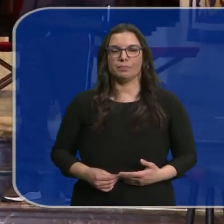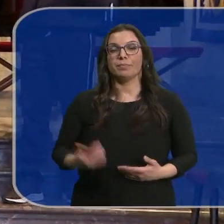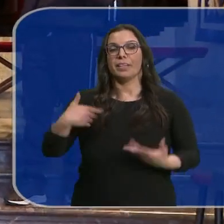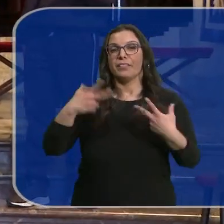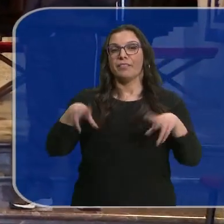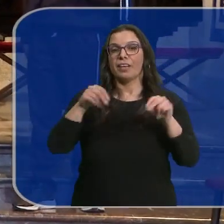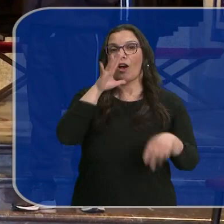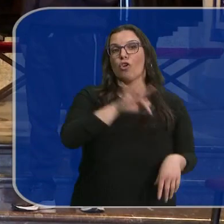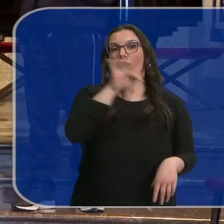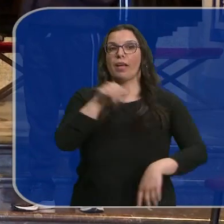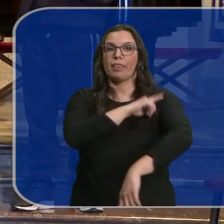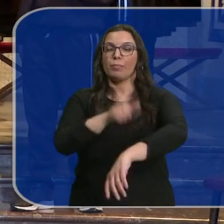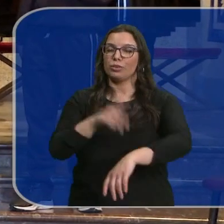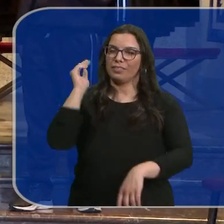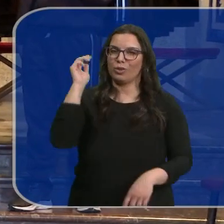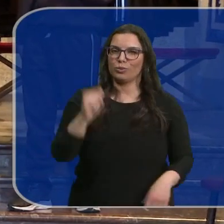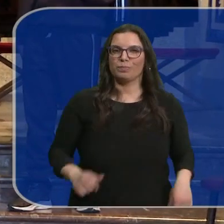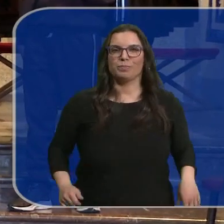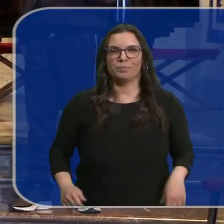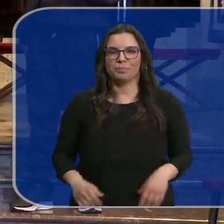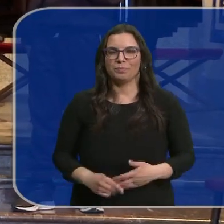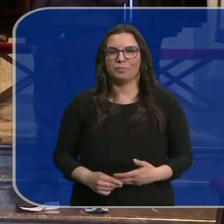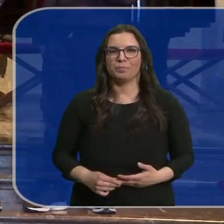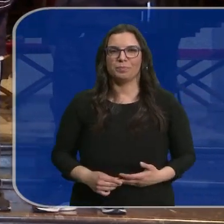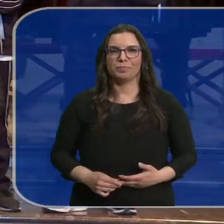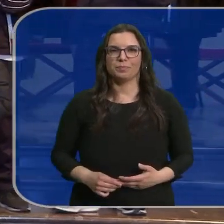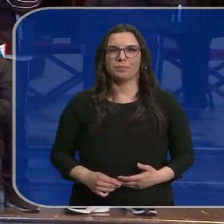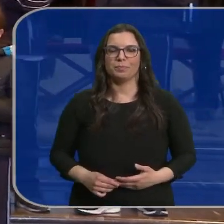Esto ha sido todo. Se quedan con los deportes. Adiós. Adiós.